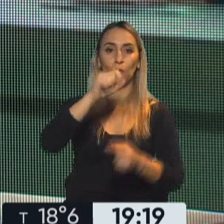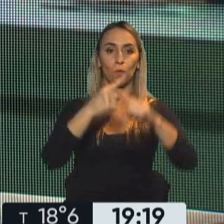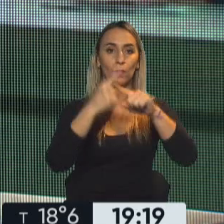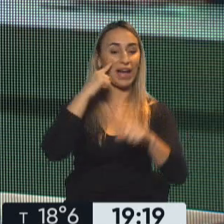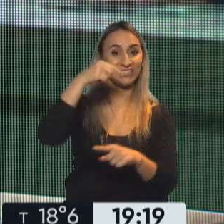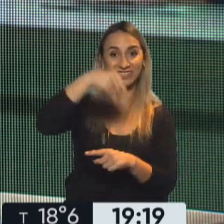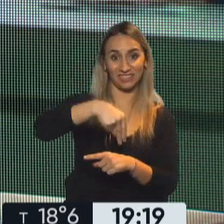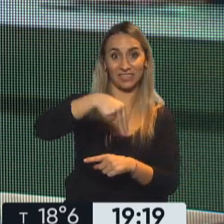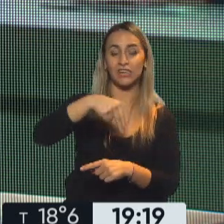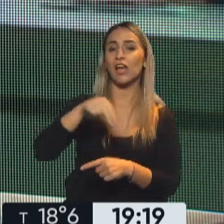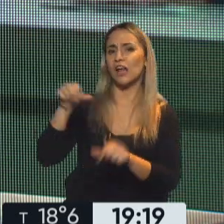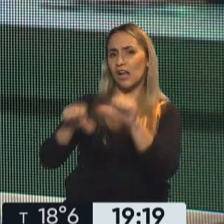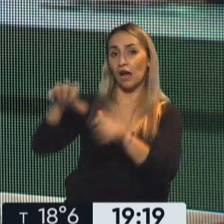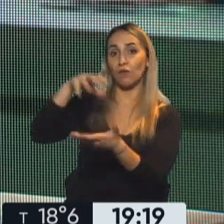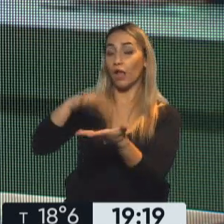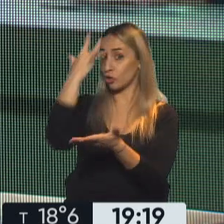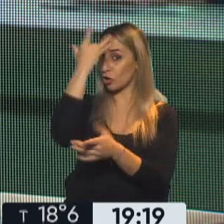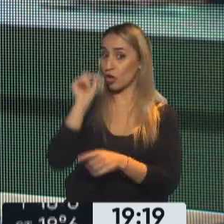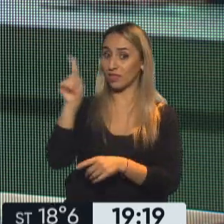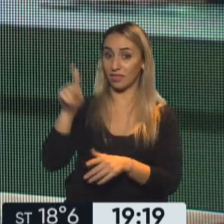Bharat Biotech. Así lo anunciaba.